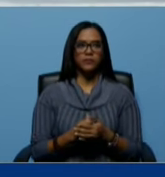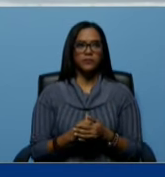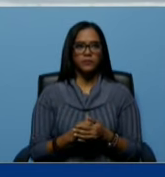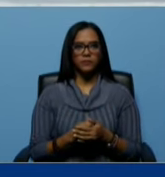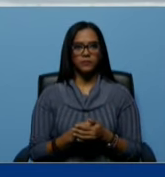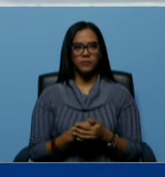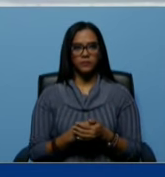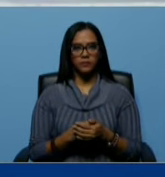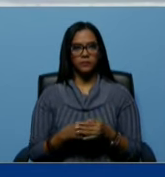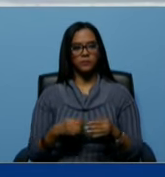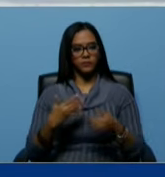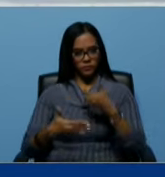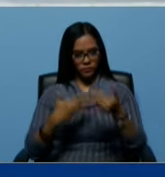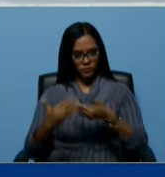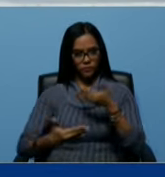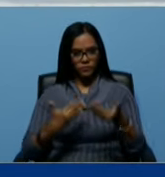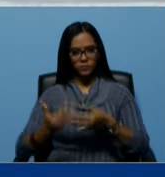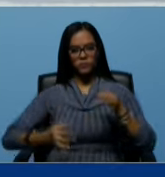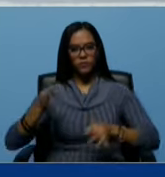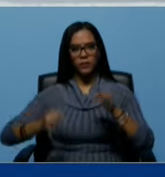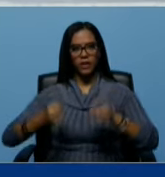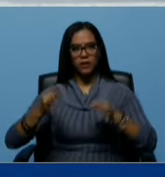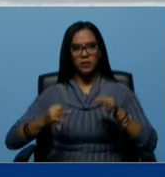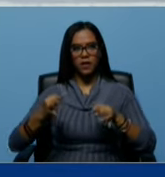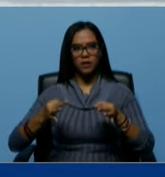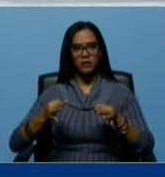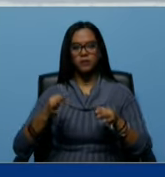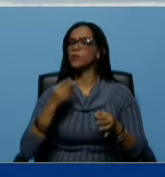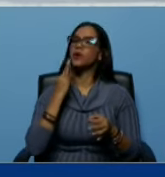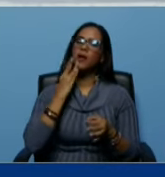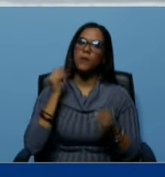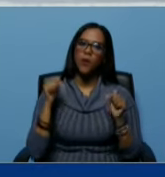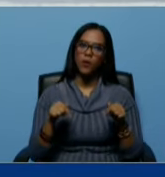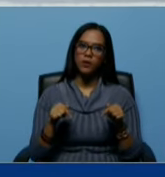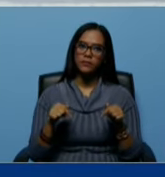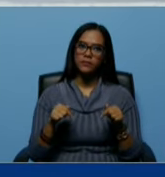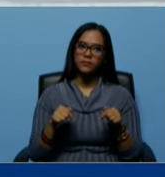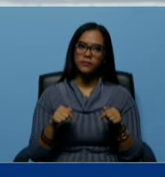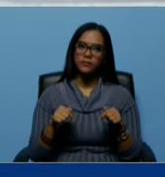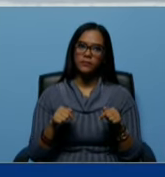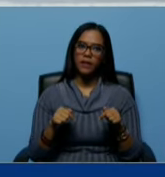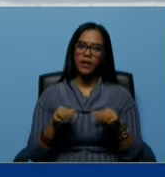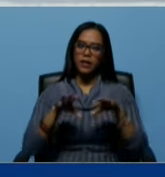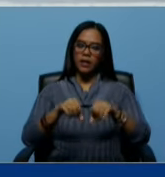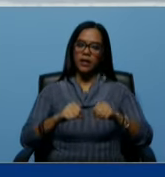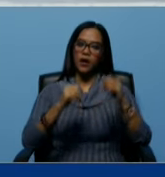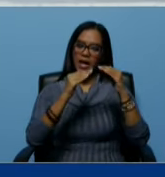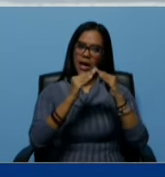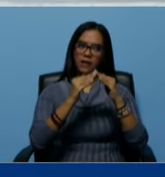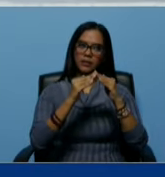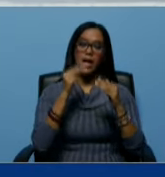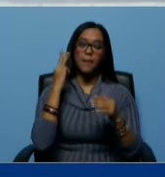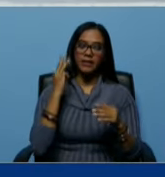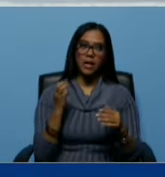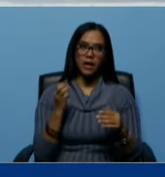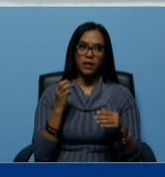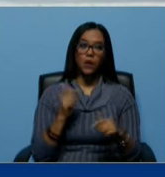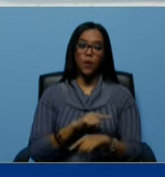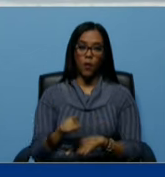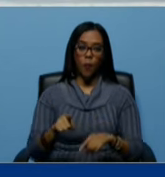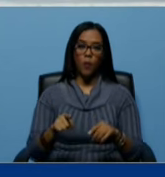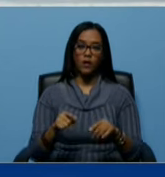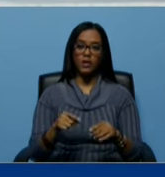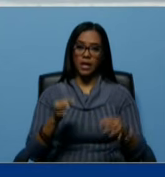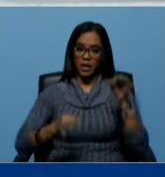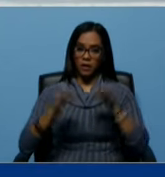en los procesos judiciales por ejemplo hoy se allanó la casa en Petare con orden judicial